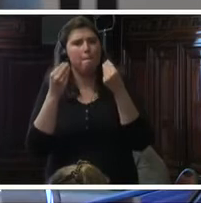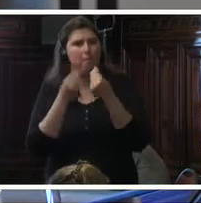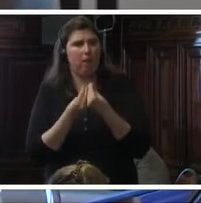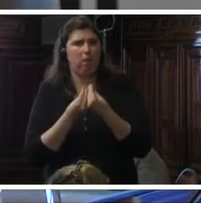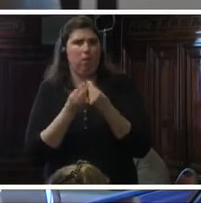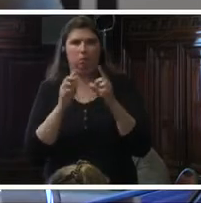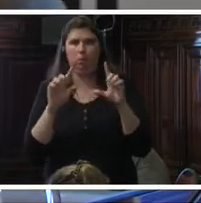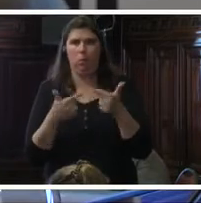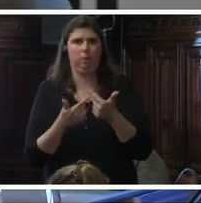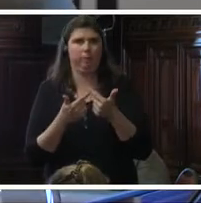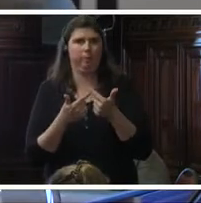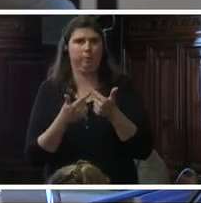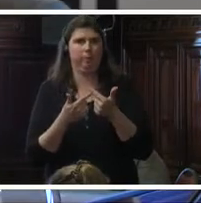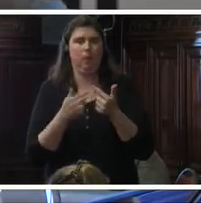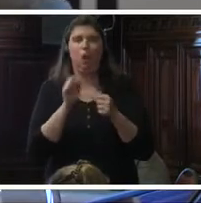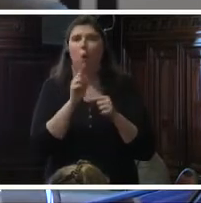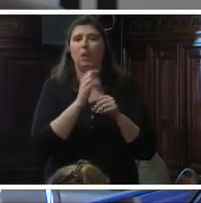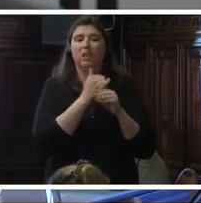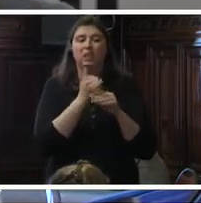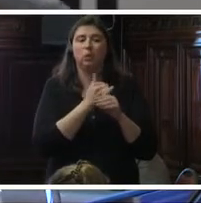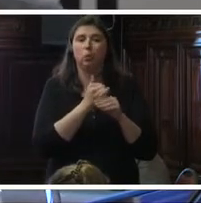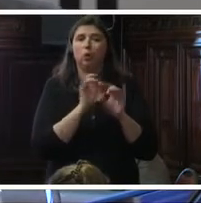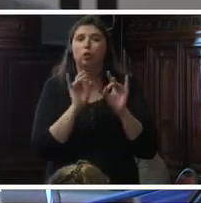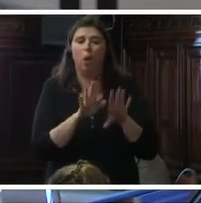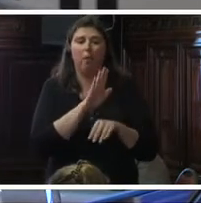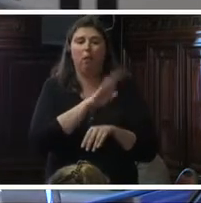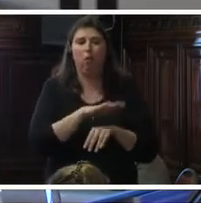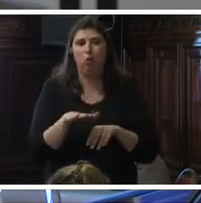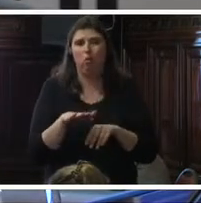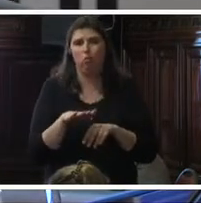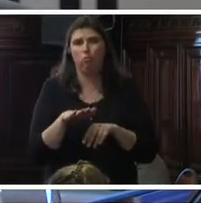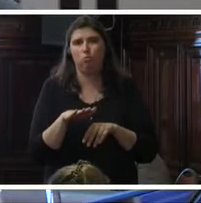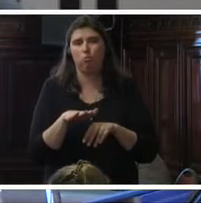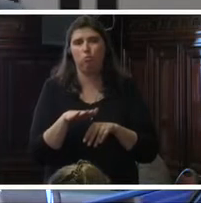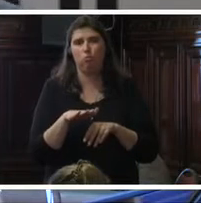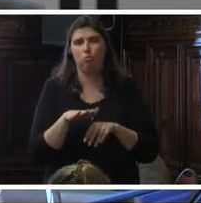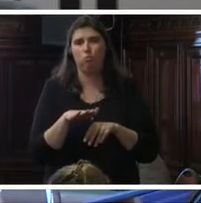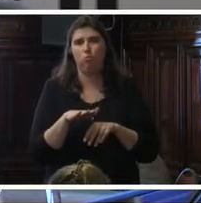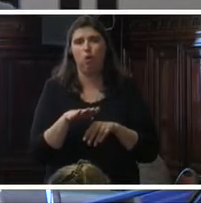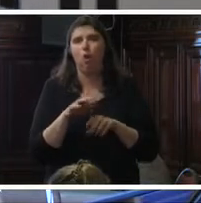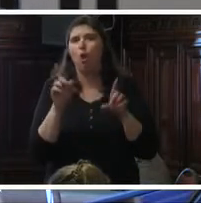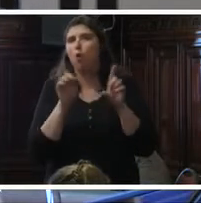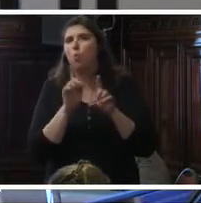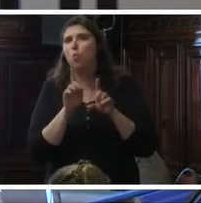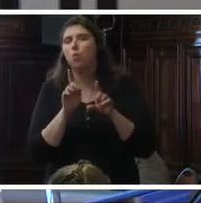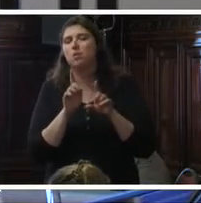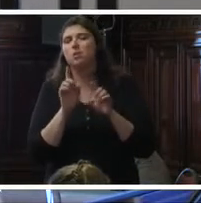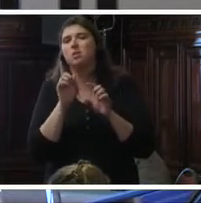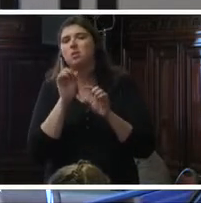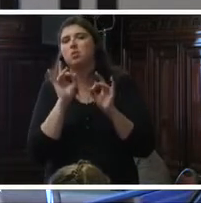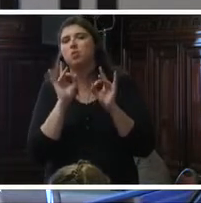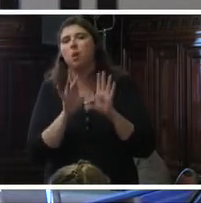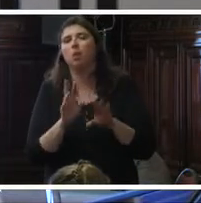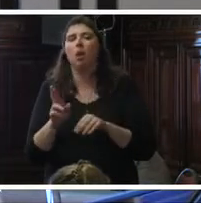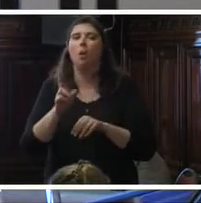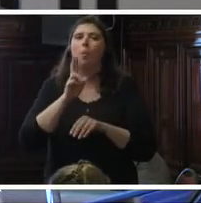es el instituto de la niñez, no es la respuesta de